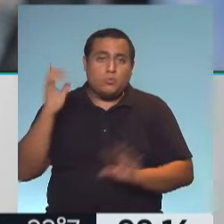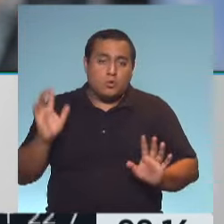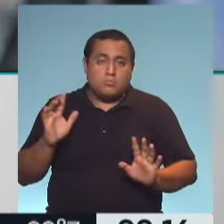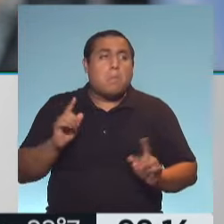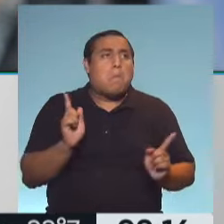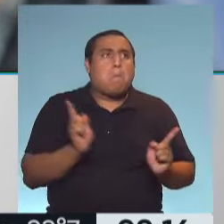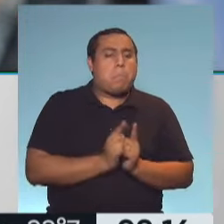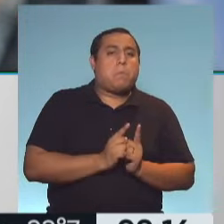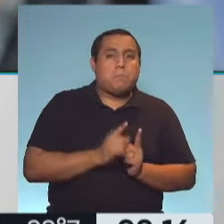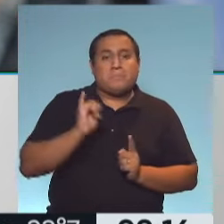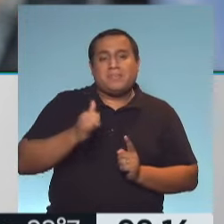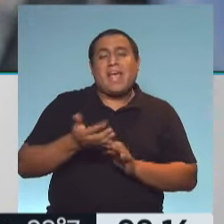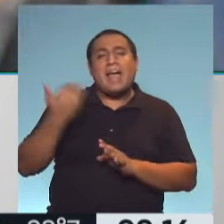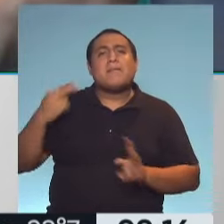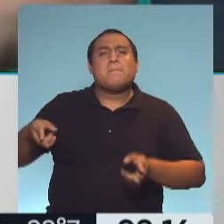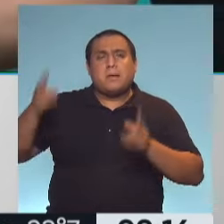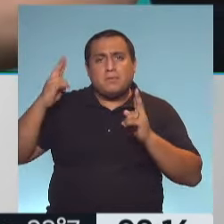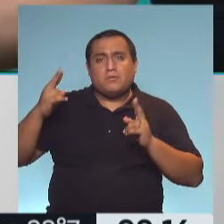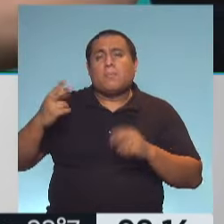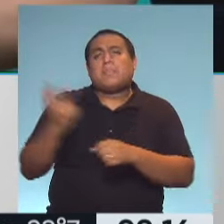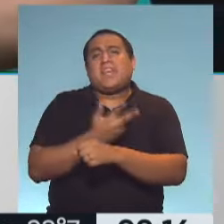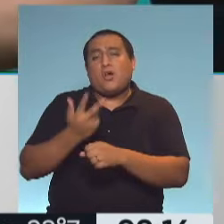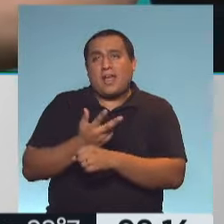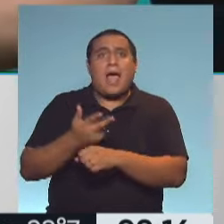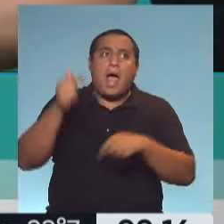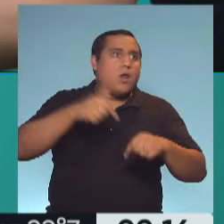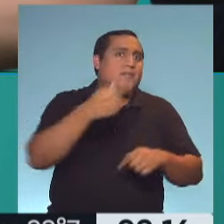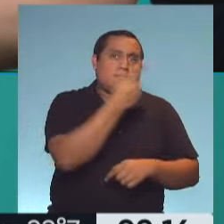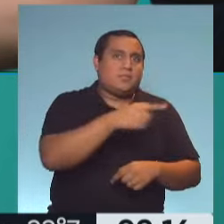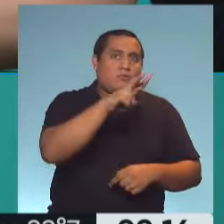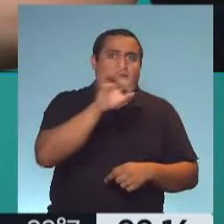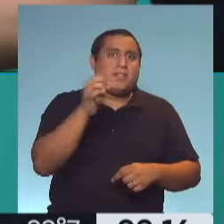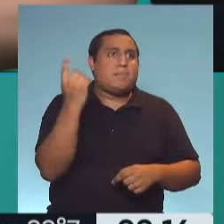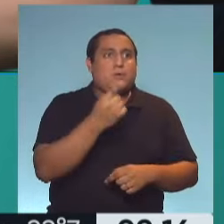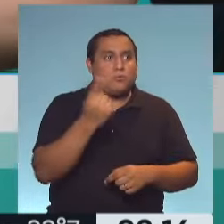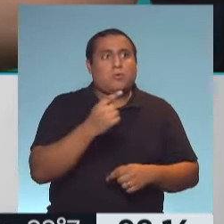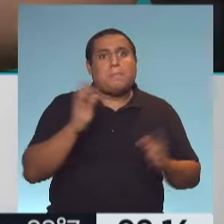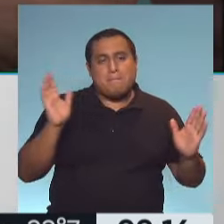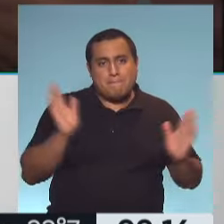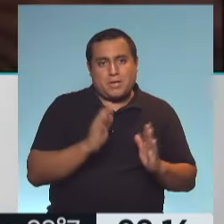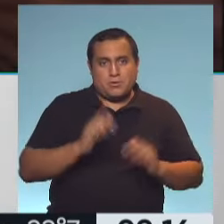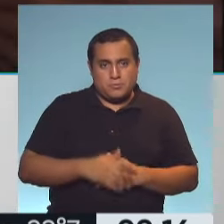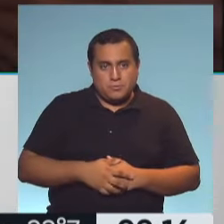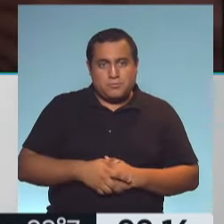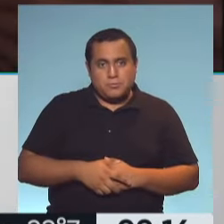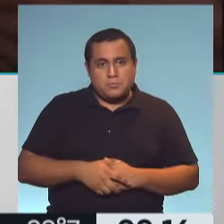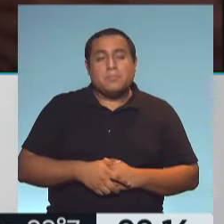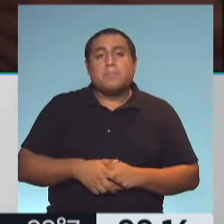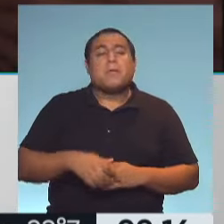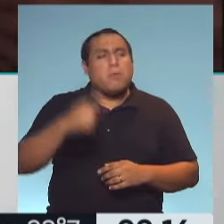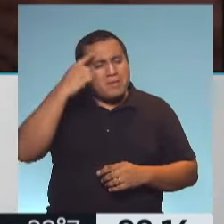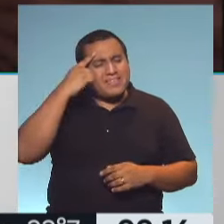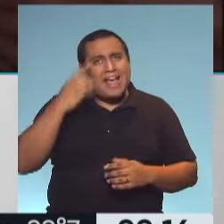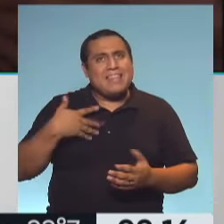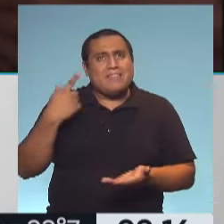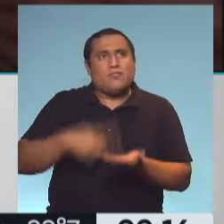en la cual había permisos diarios de 3 horas. Claro. Mario, para finalizar, ¿vos crees que estas medidas quizás se hubiesen tomado antes, se hubiese